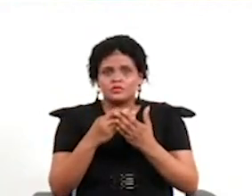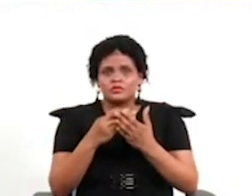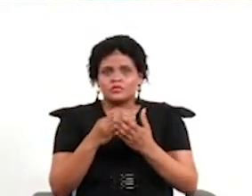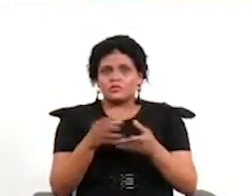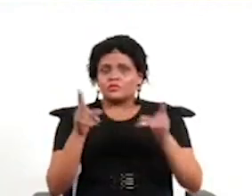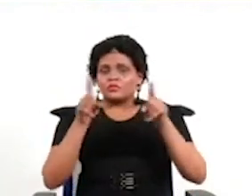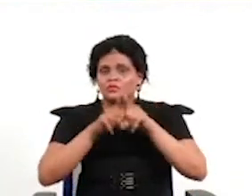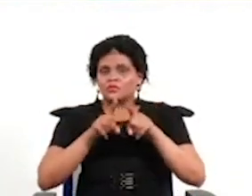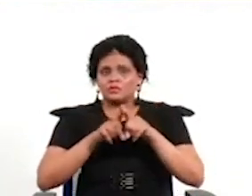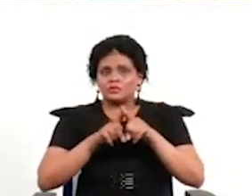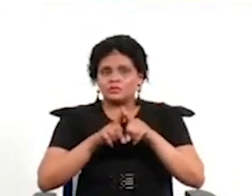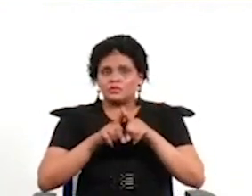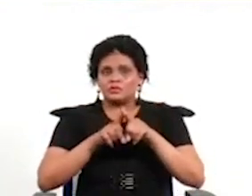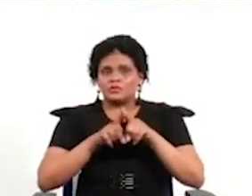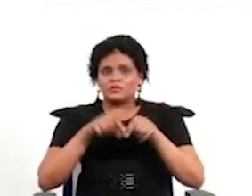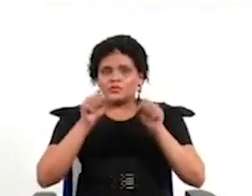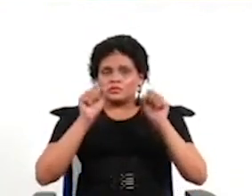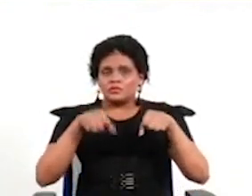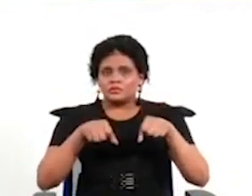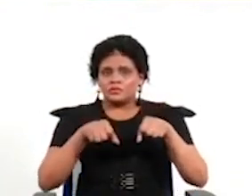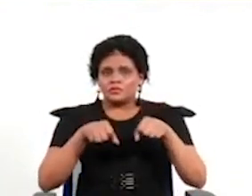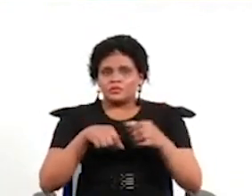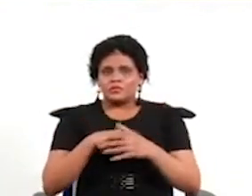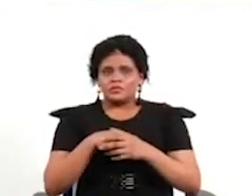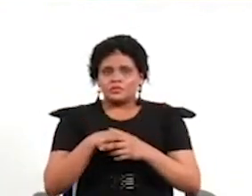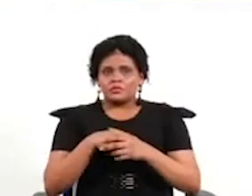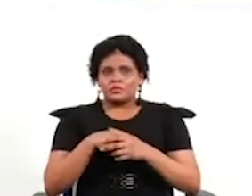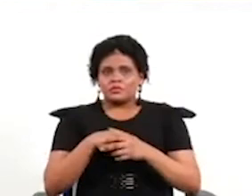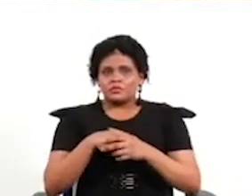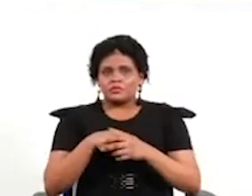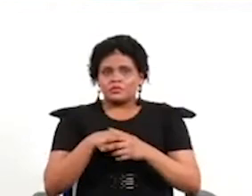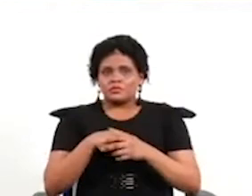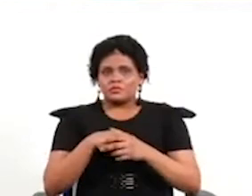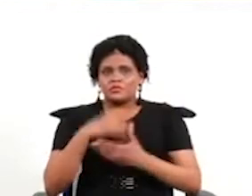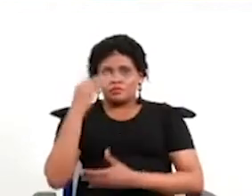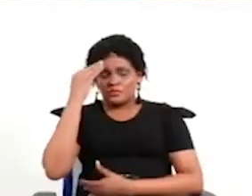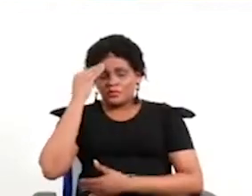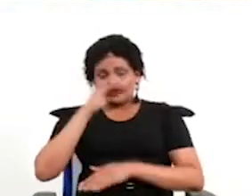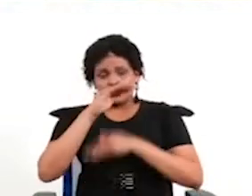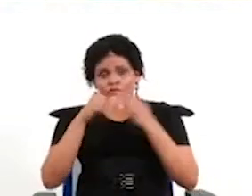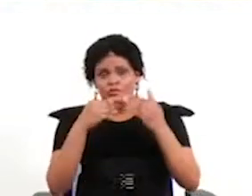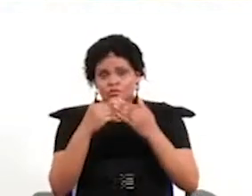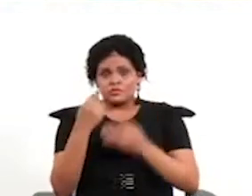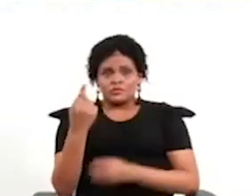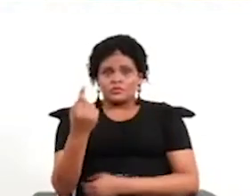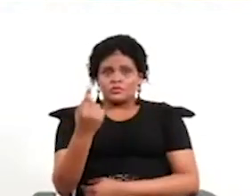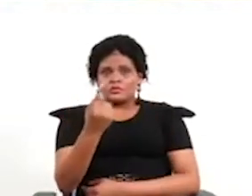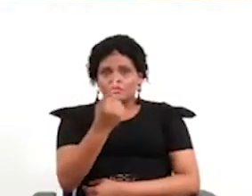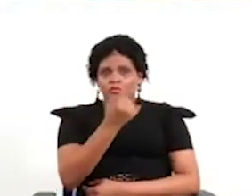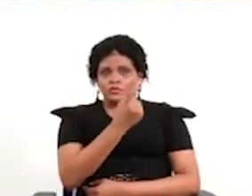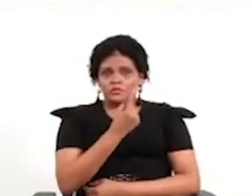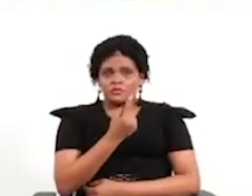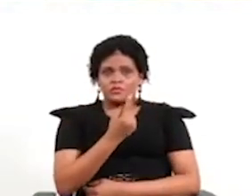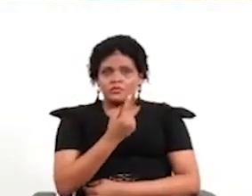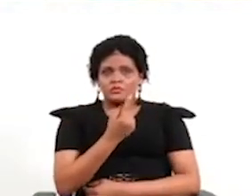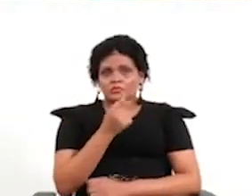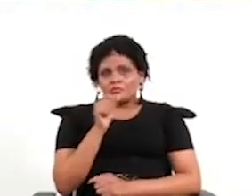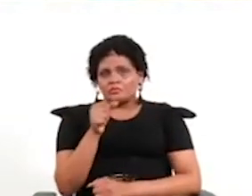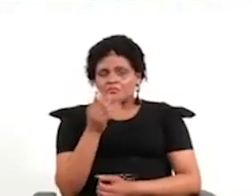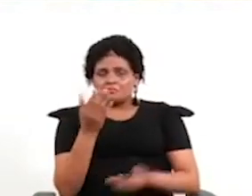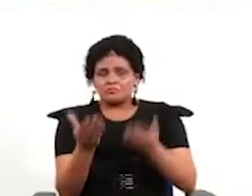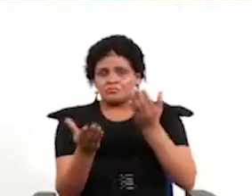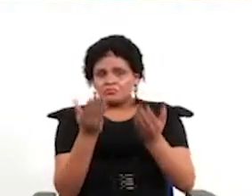para hacer campaña etcétera no es tan fácil conseguirlo entonces solo se va a activar en aquellos temas en que